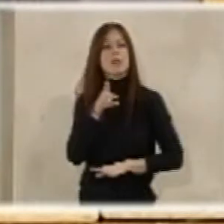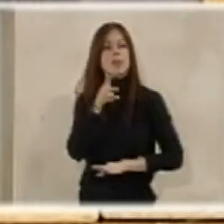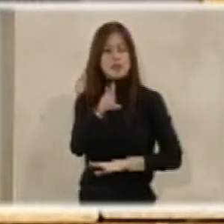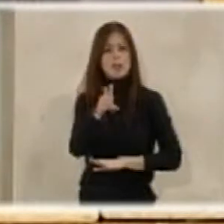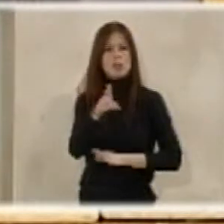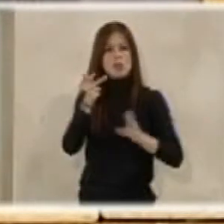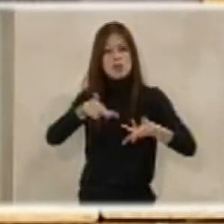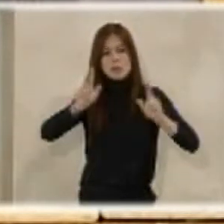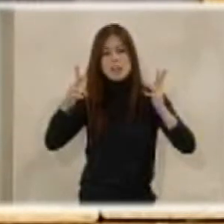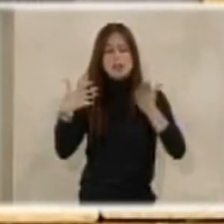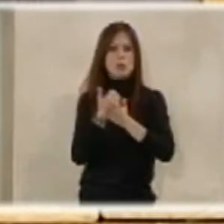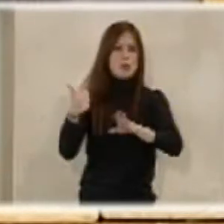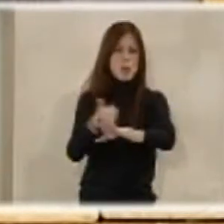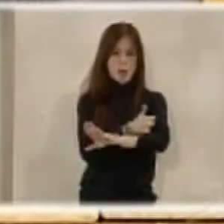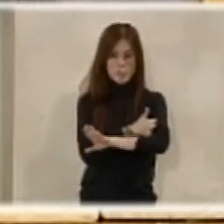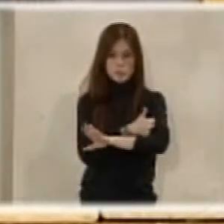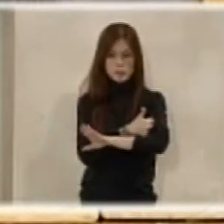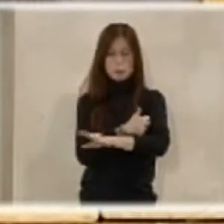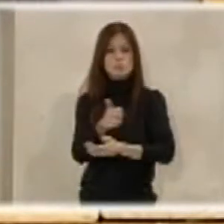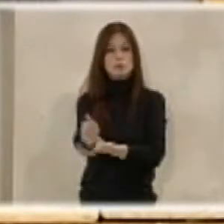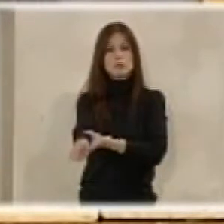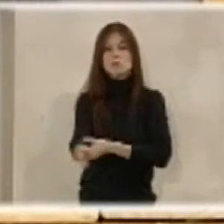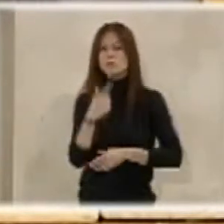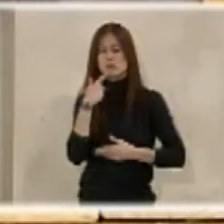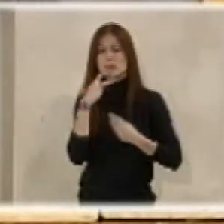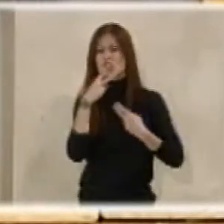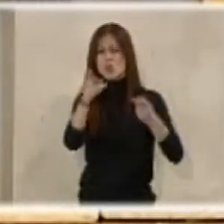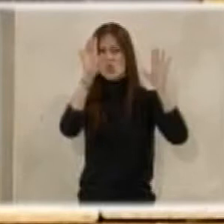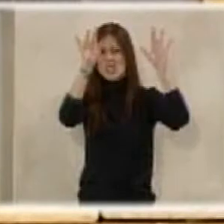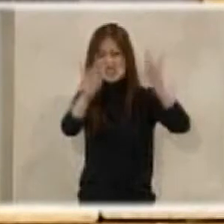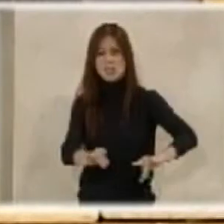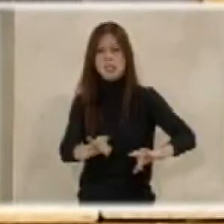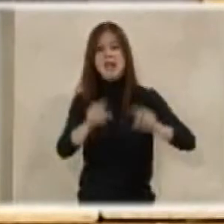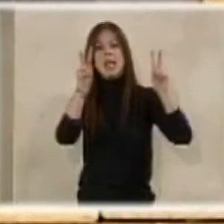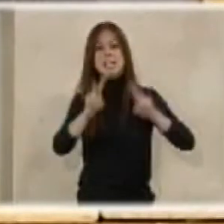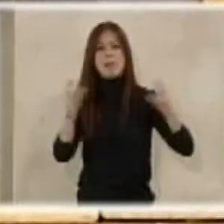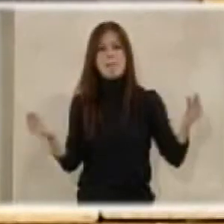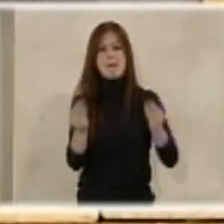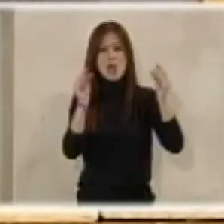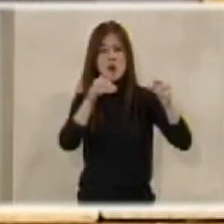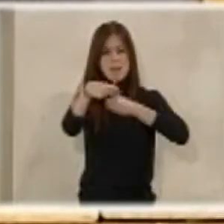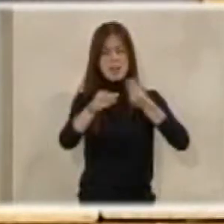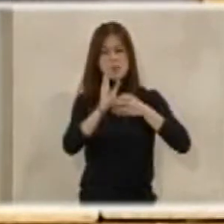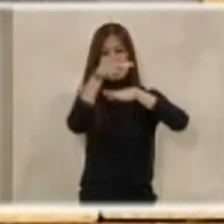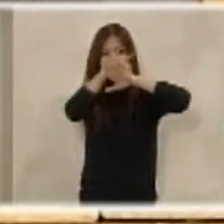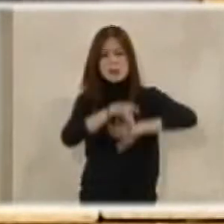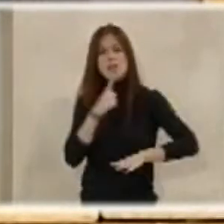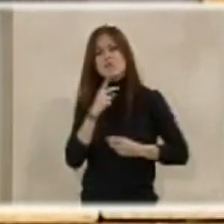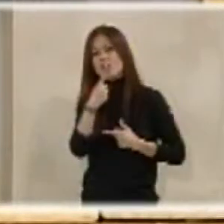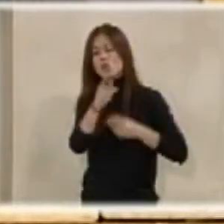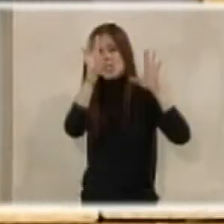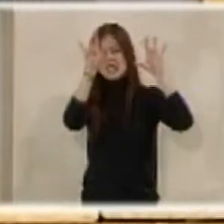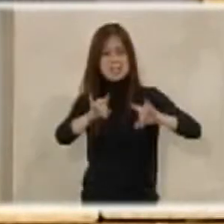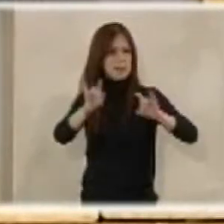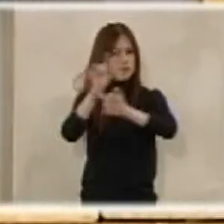libertades de todos los ciudadanos. Van a tener un sí rotundo en las mejoras de los materiales de seguridad. Van a tener un